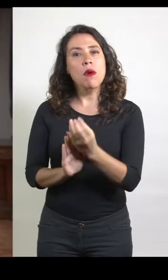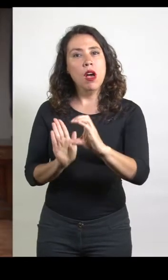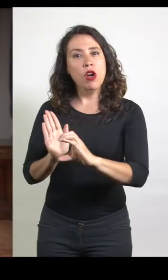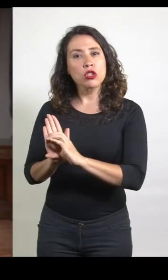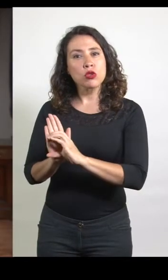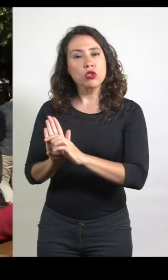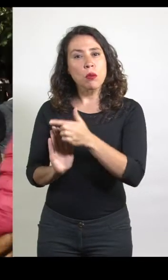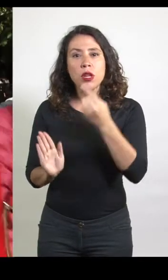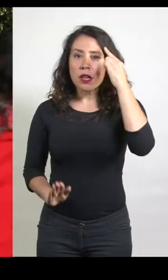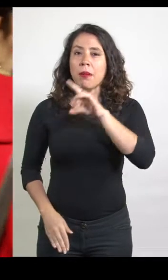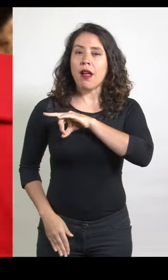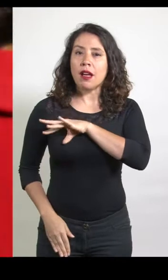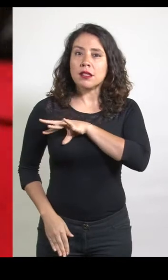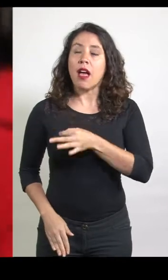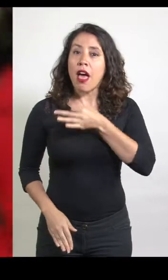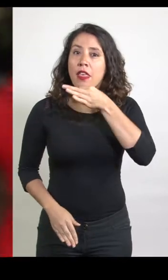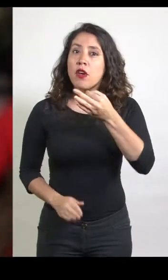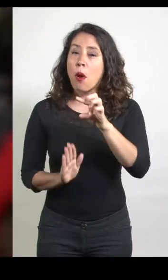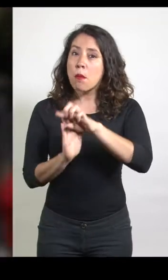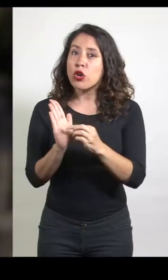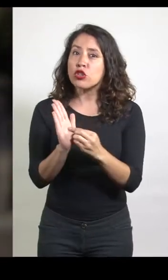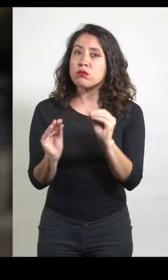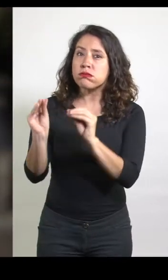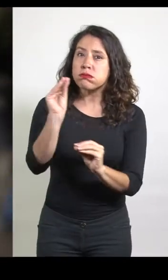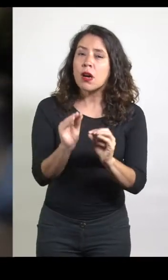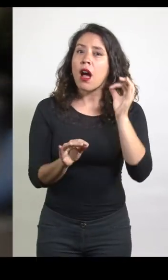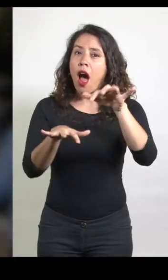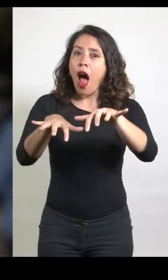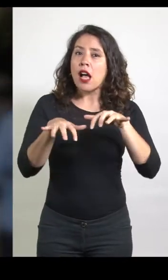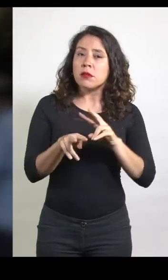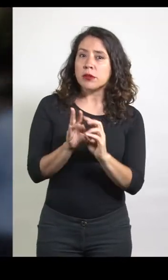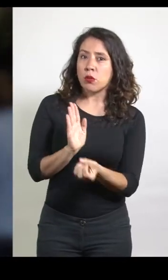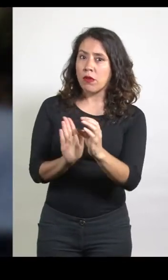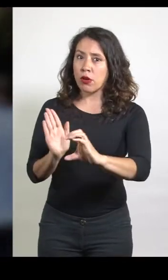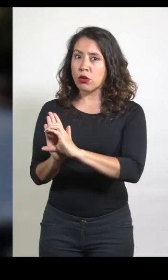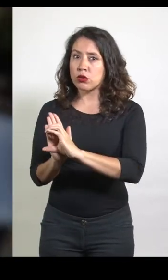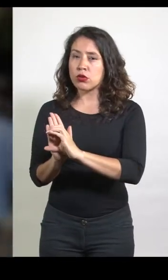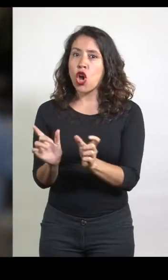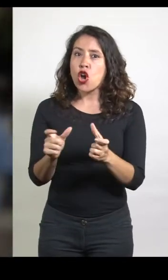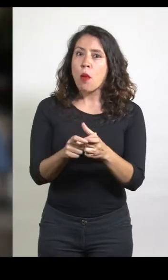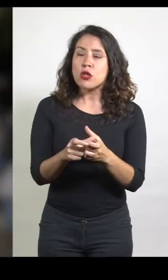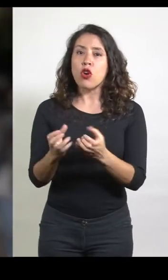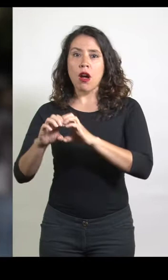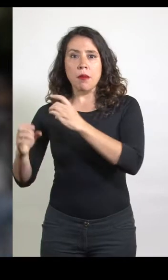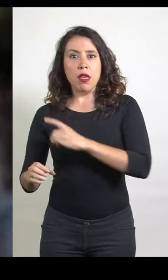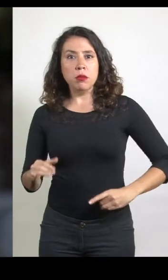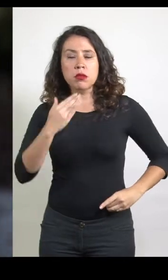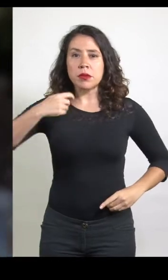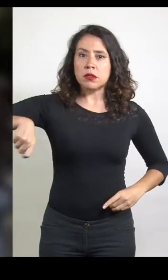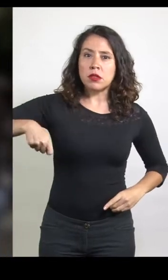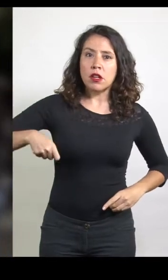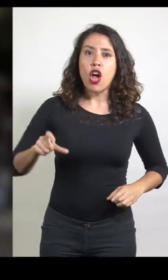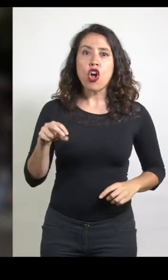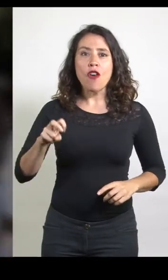Constitución para Chile. Señalando que el proyecto incluirá la opción de una Asamblea Constituyente, una Comisión Bicameral, una